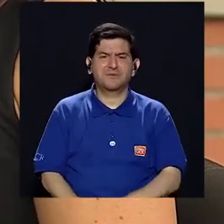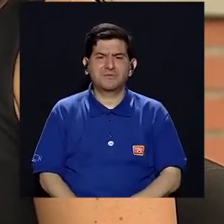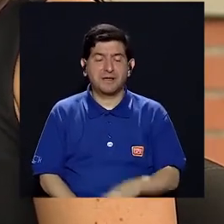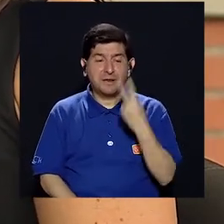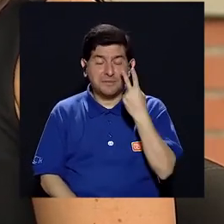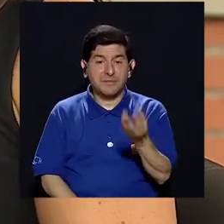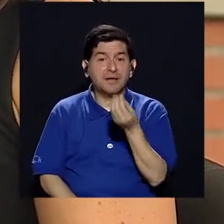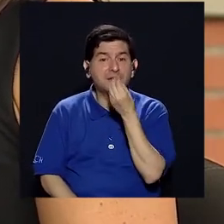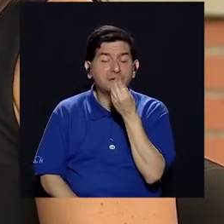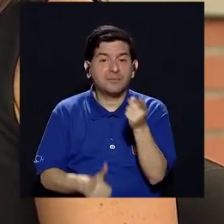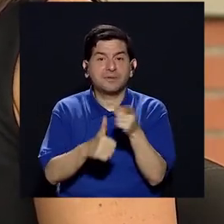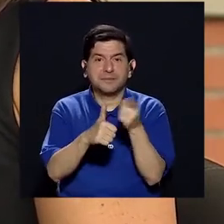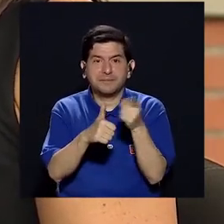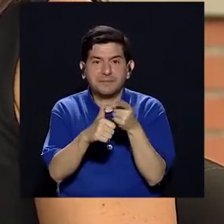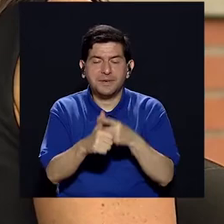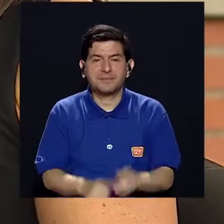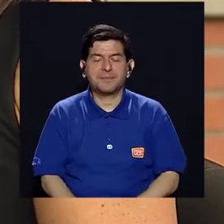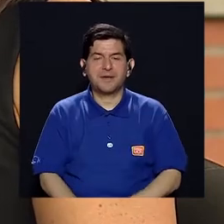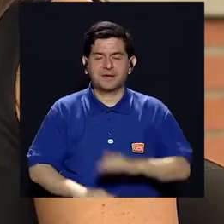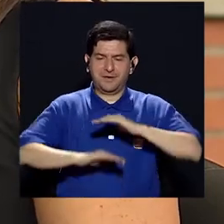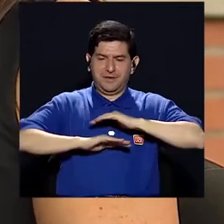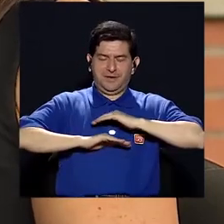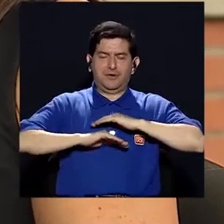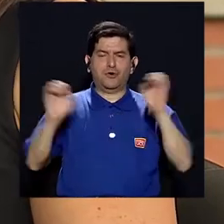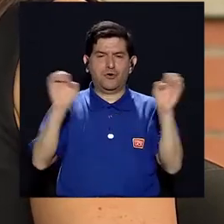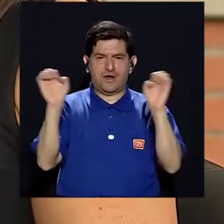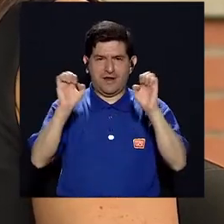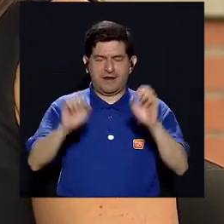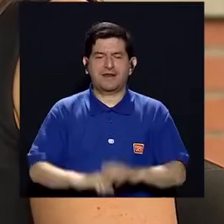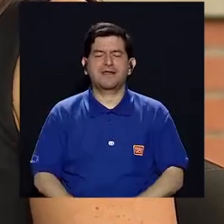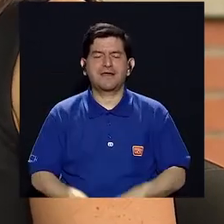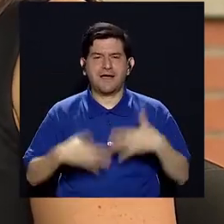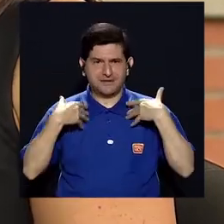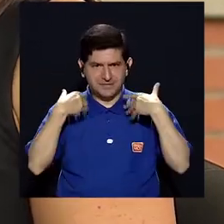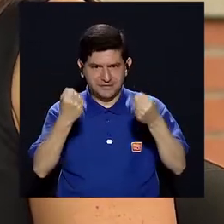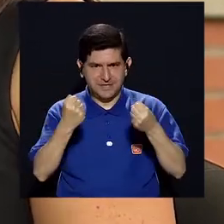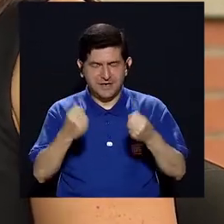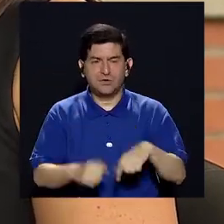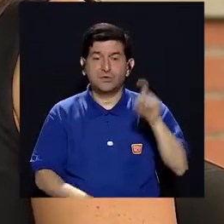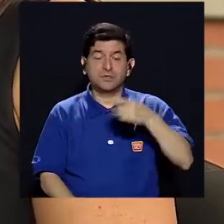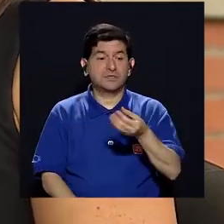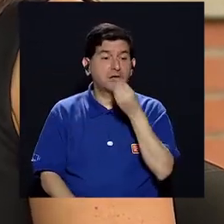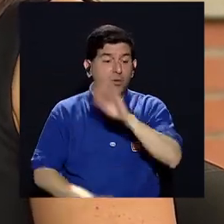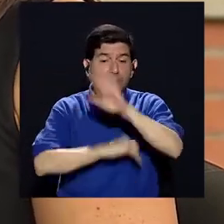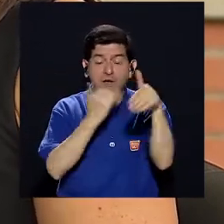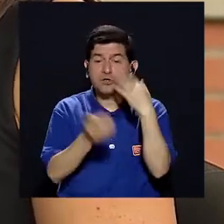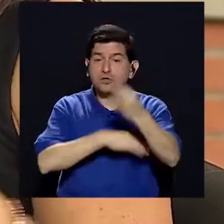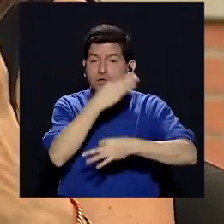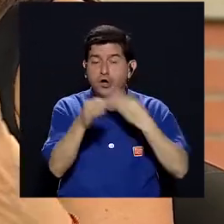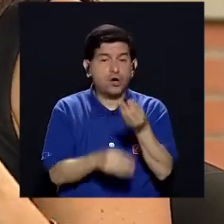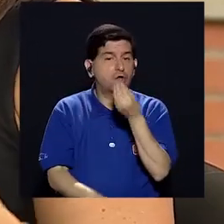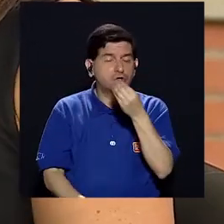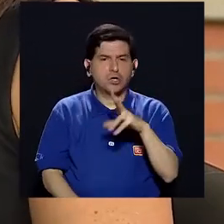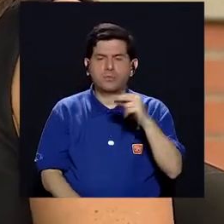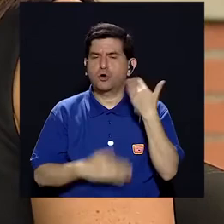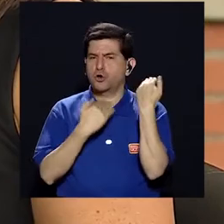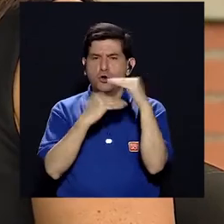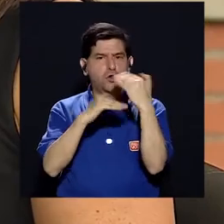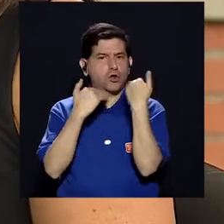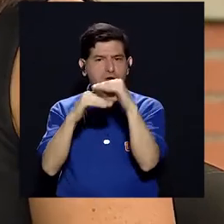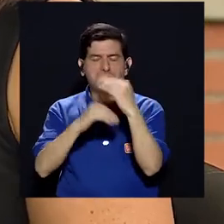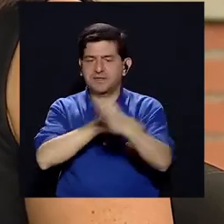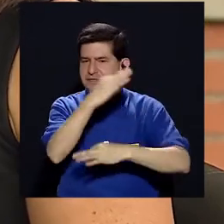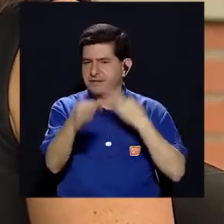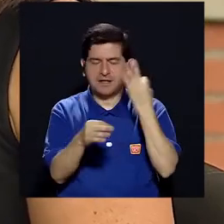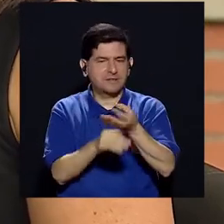comiendo, entonces ver los alimentos, primero que nos nutren, que nos dan energía, que nos dan salud, para eso hay que comer de todo tipo de alimentos, no hay que